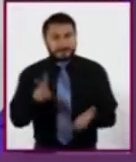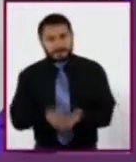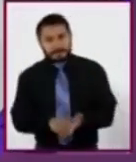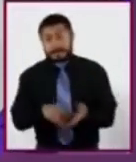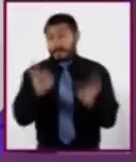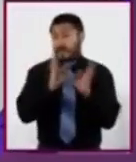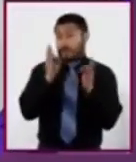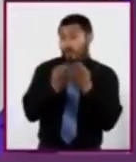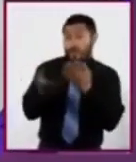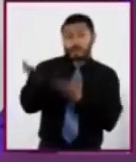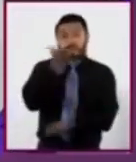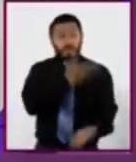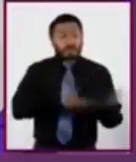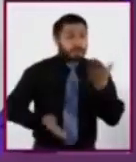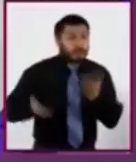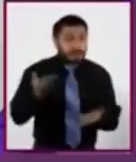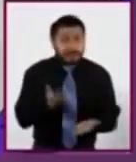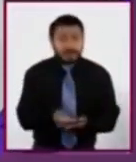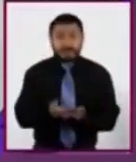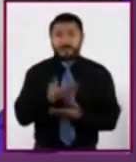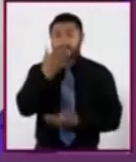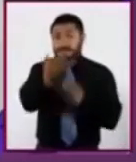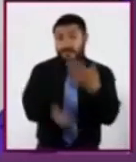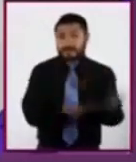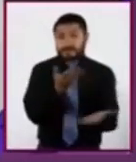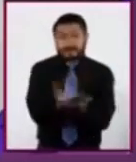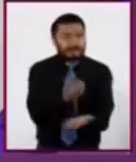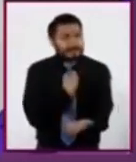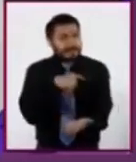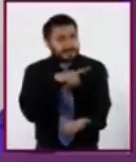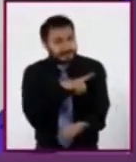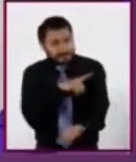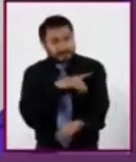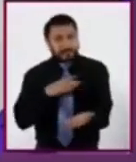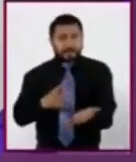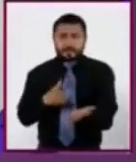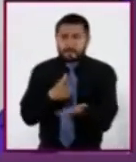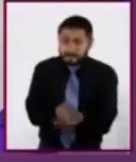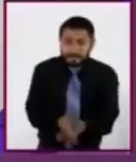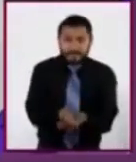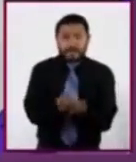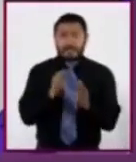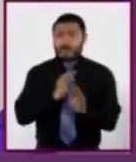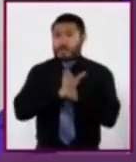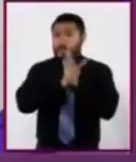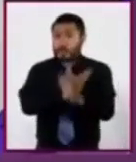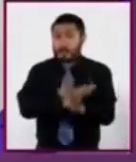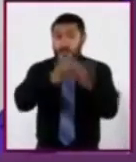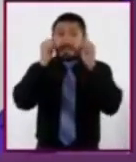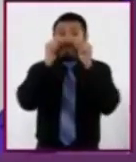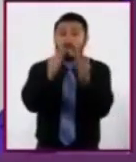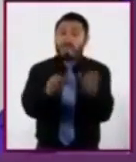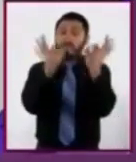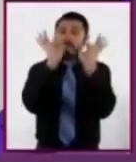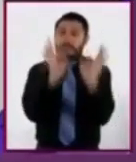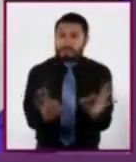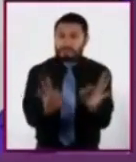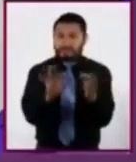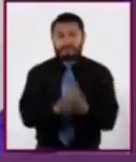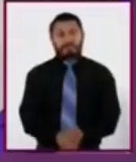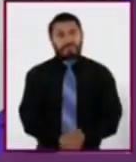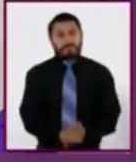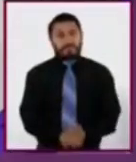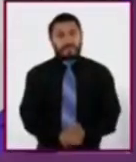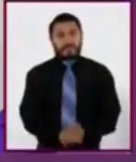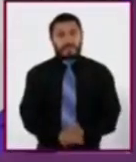la forma de convivencia. Servicios de salud, acceso a servicios de prevención y atención adecuados. No